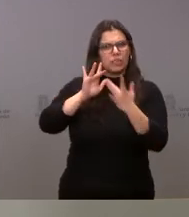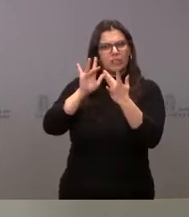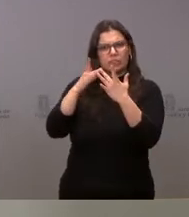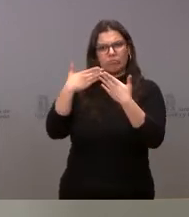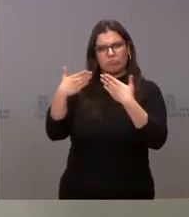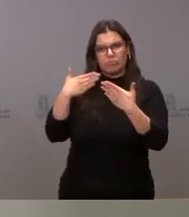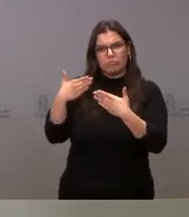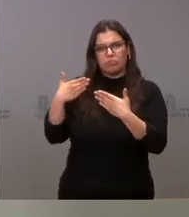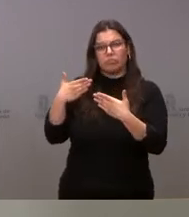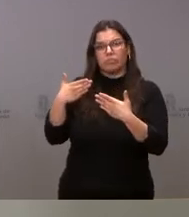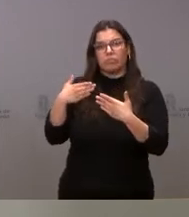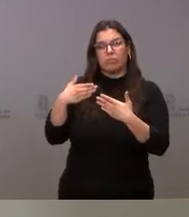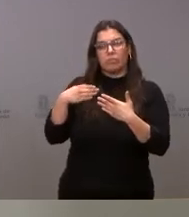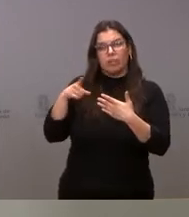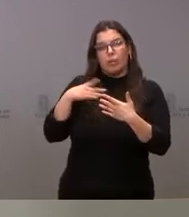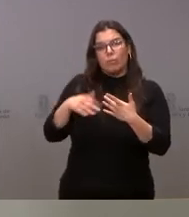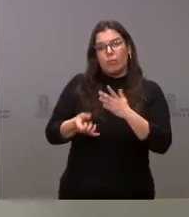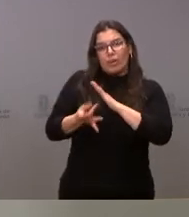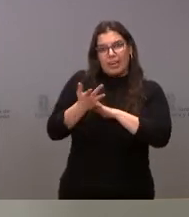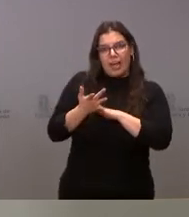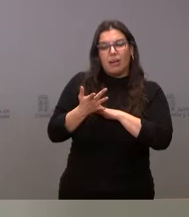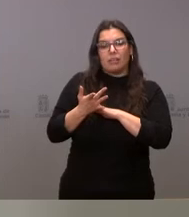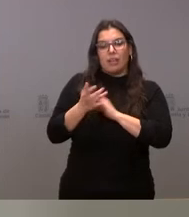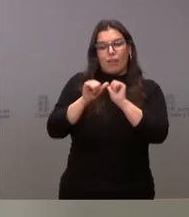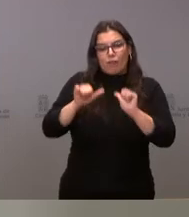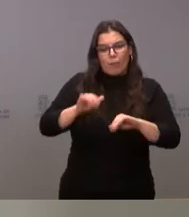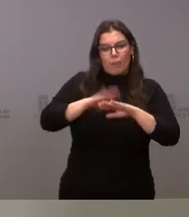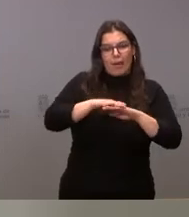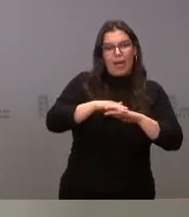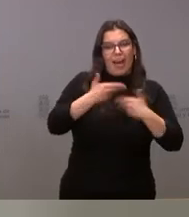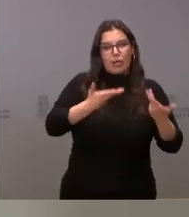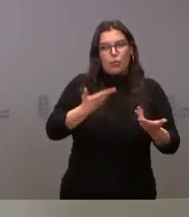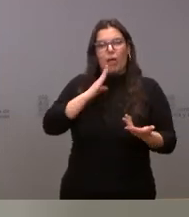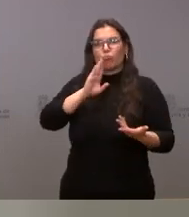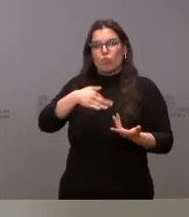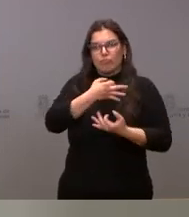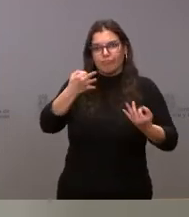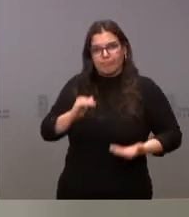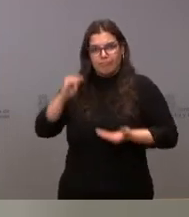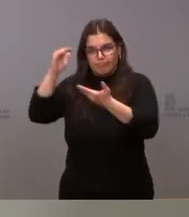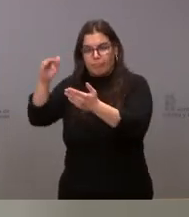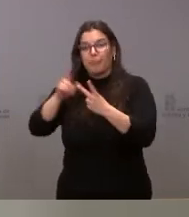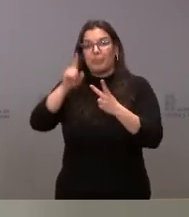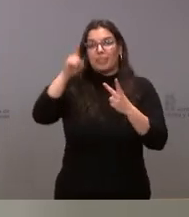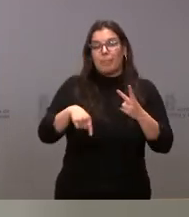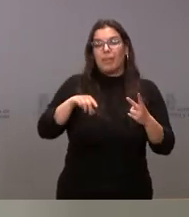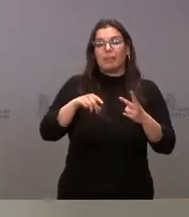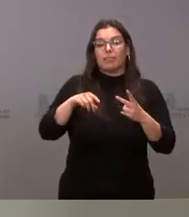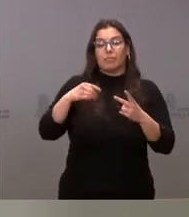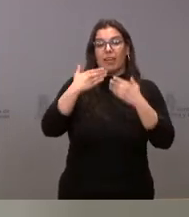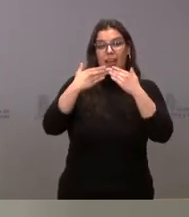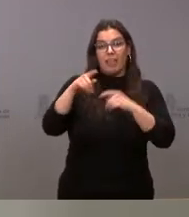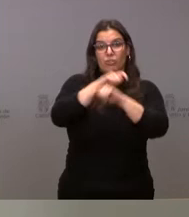y que, lógicamente, tiene instrumentos para hacer viable esta ayuda, y también a través de las organizaciones no gubernamentales que se